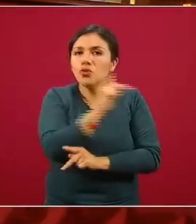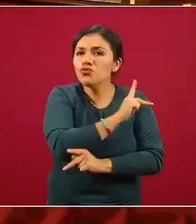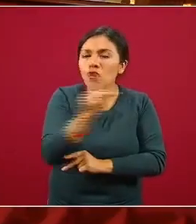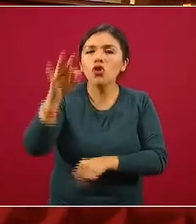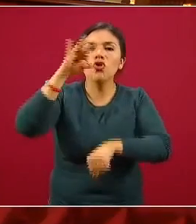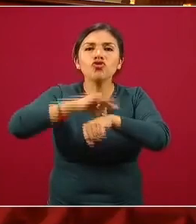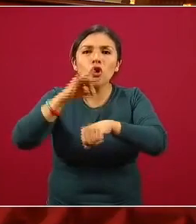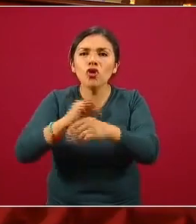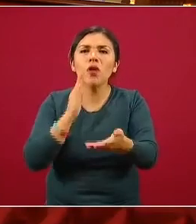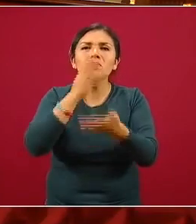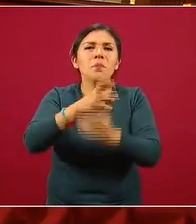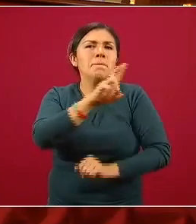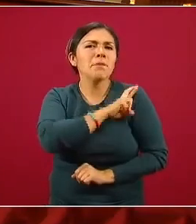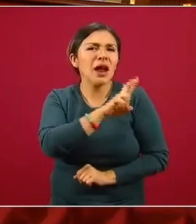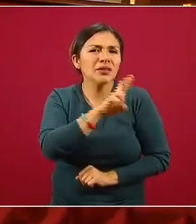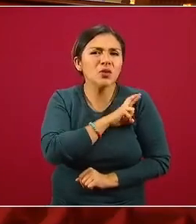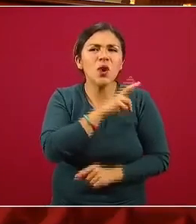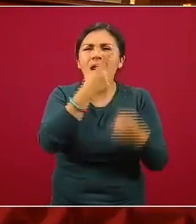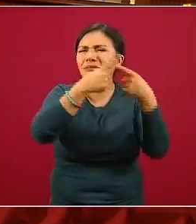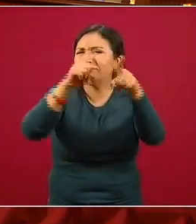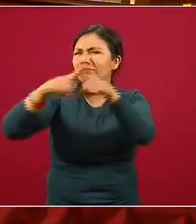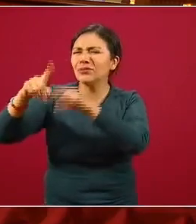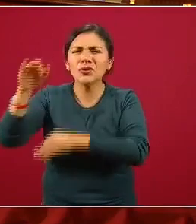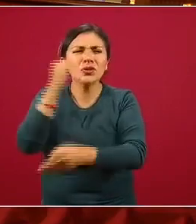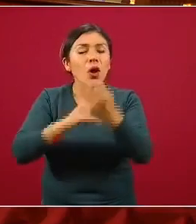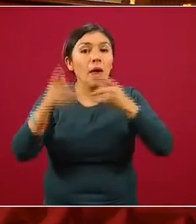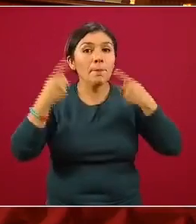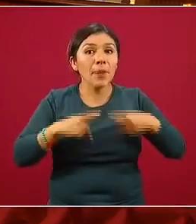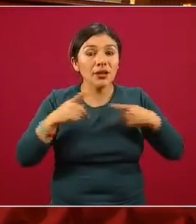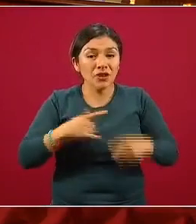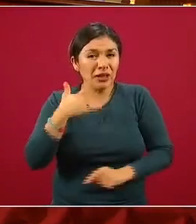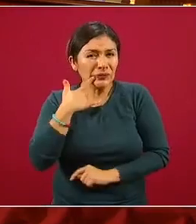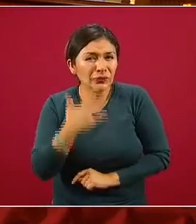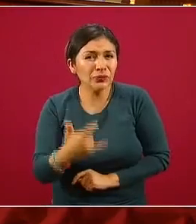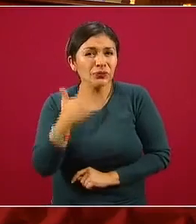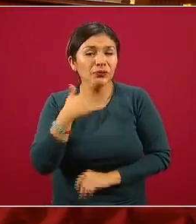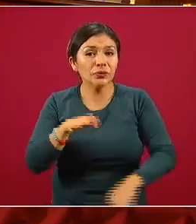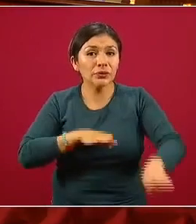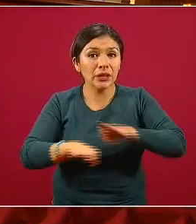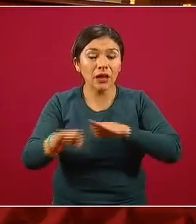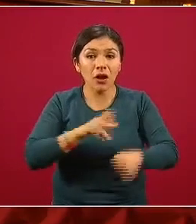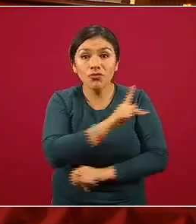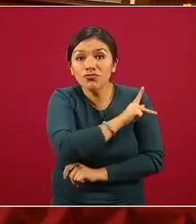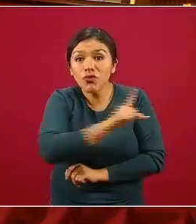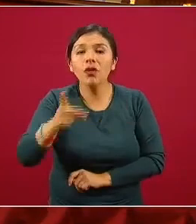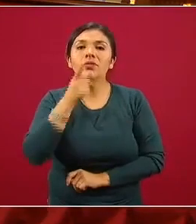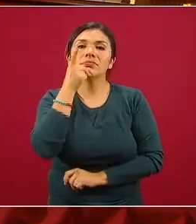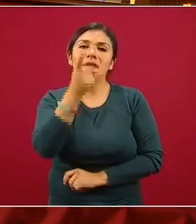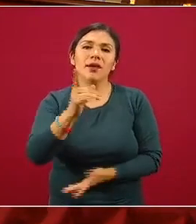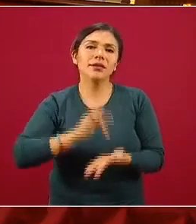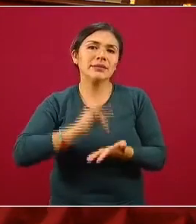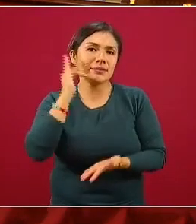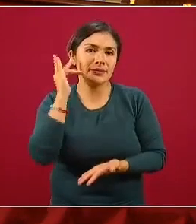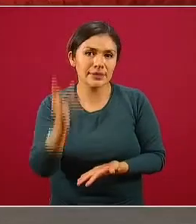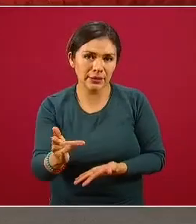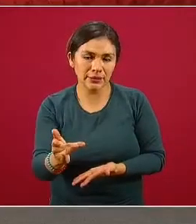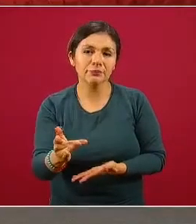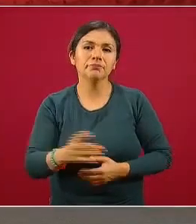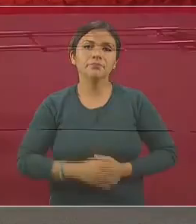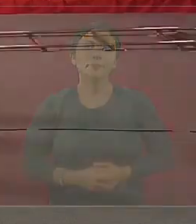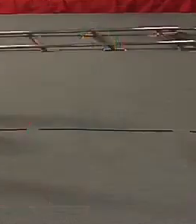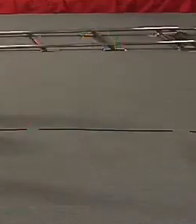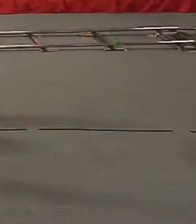los consultorios privados, a todas las clínicas, todas las personas que están en este esfuerzo, merecen toda nuestra gratitud y todo nuestro